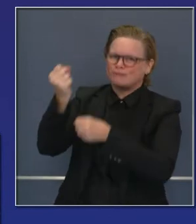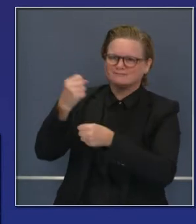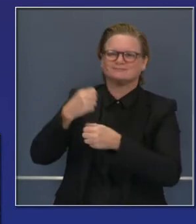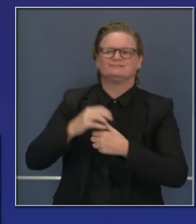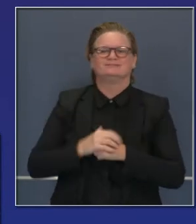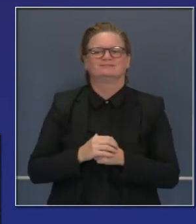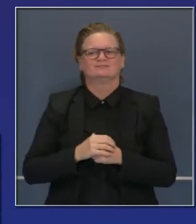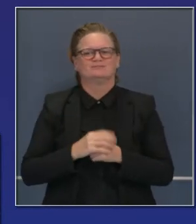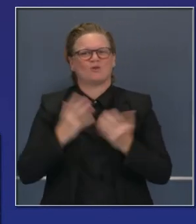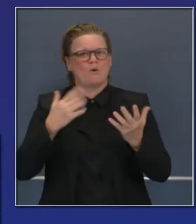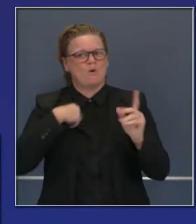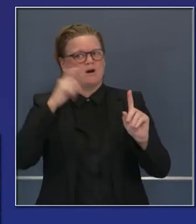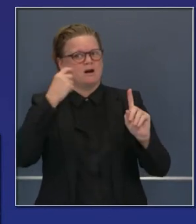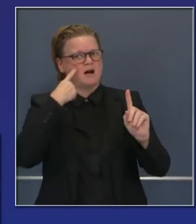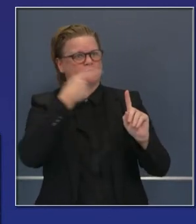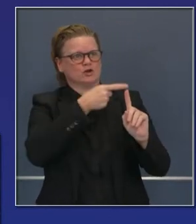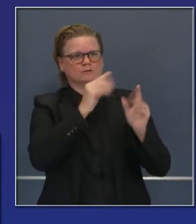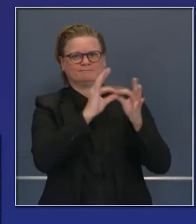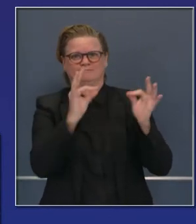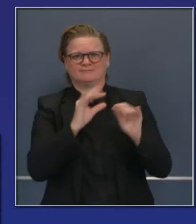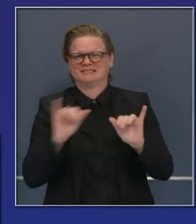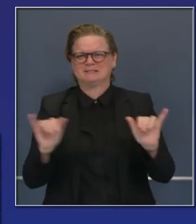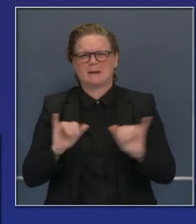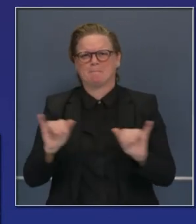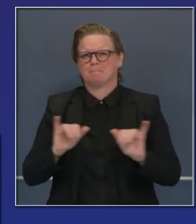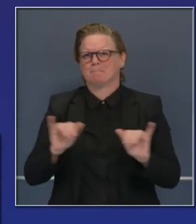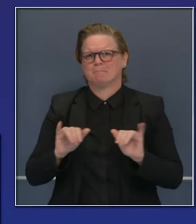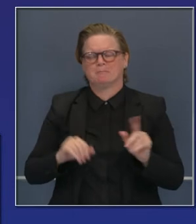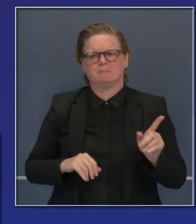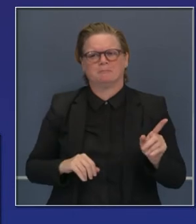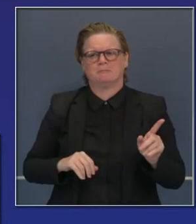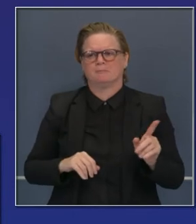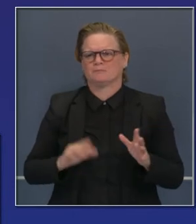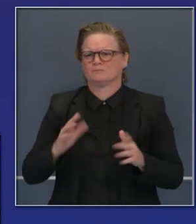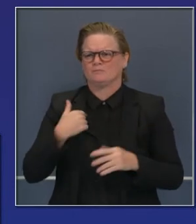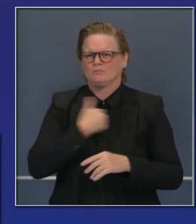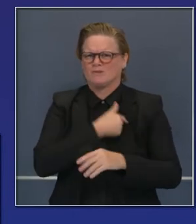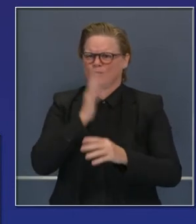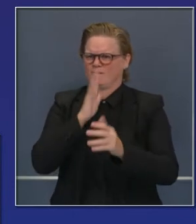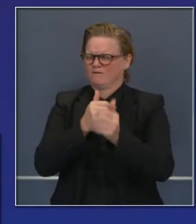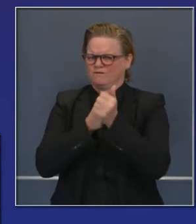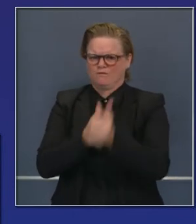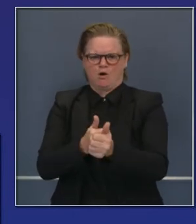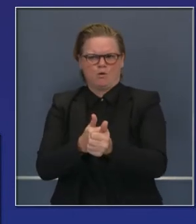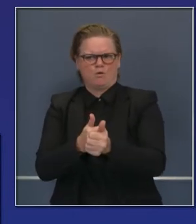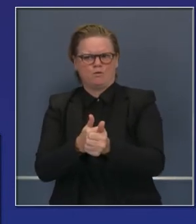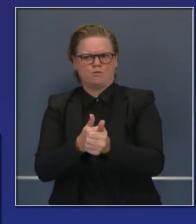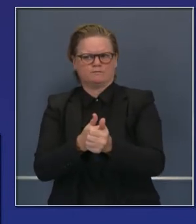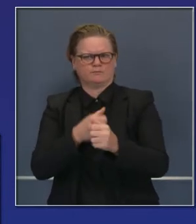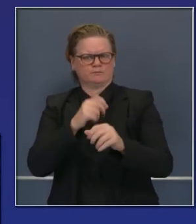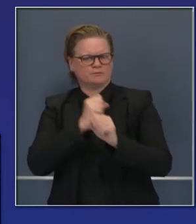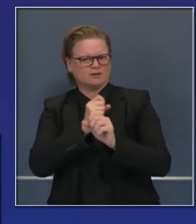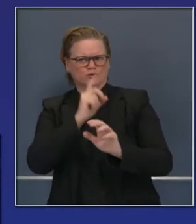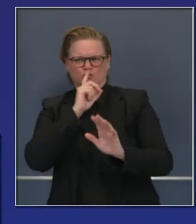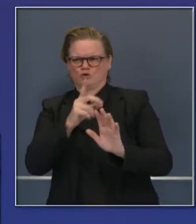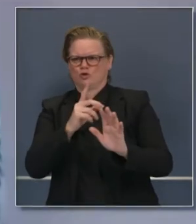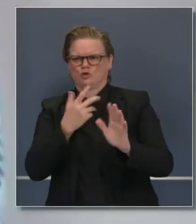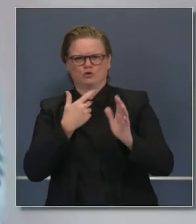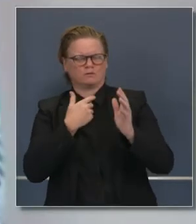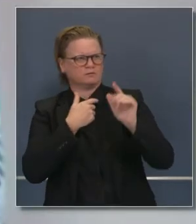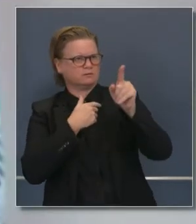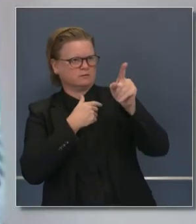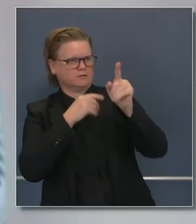dijo el gobernador, la implementación de la vacuna sucederá a la velocidad de la confianza. Y por eso estamos